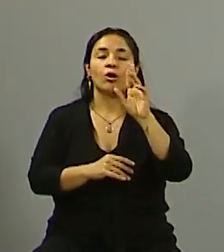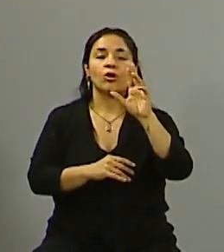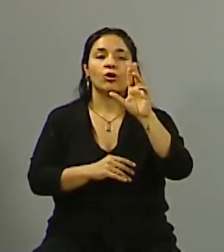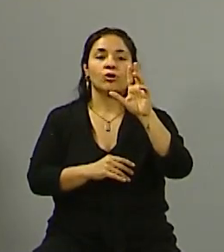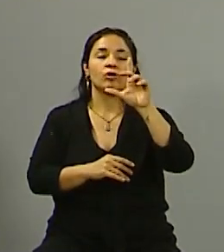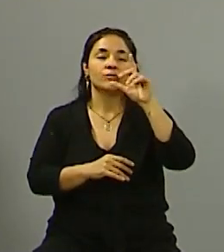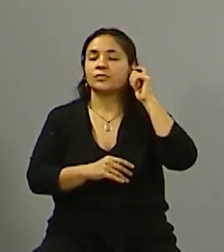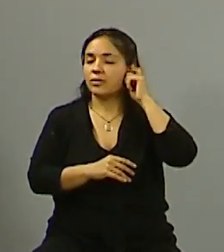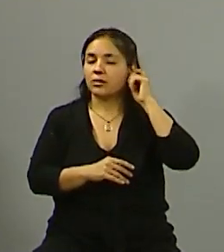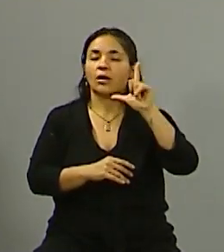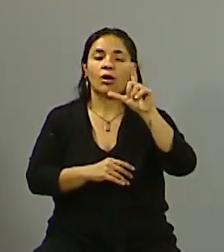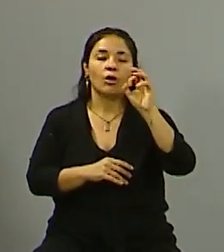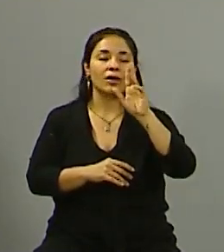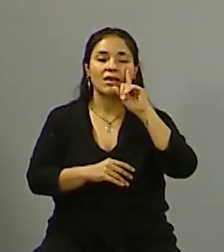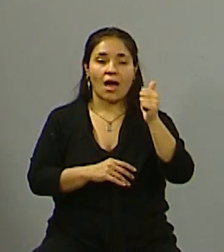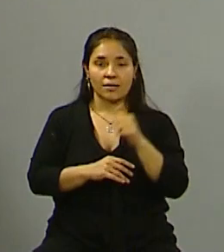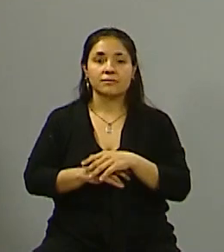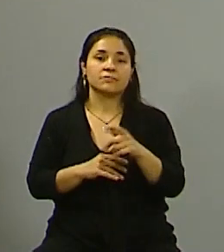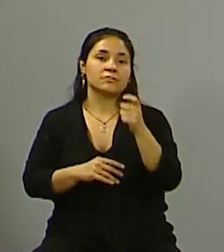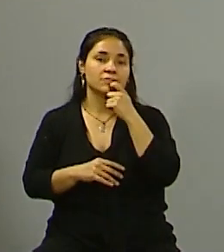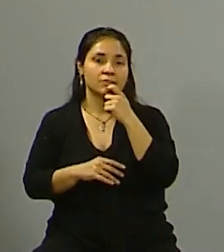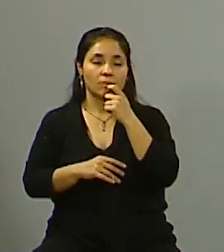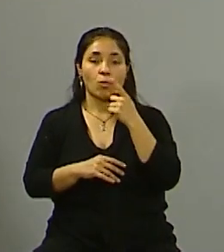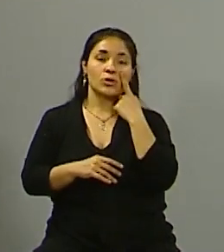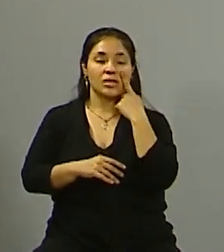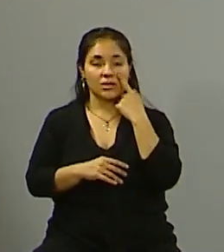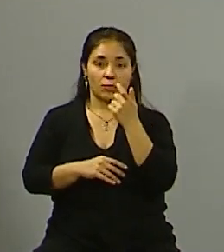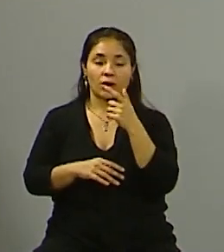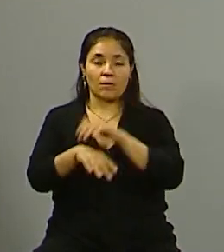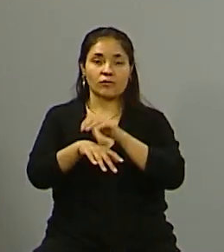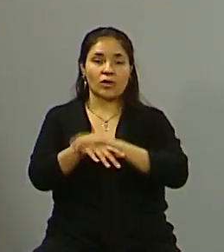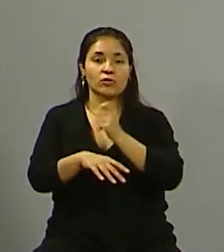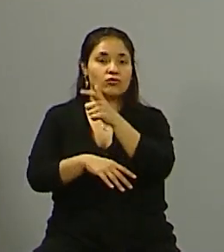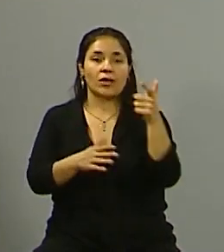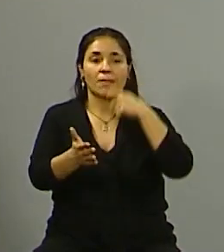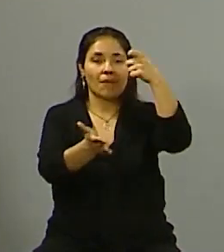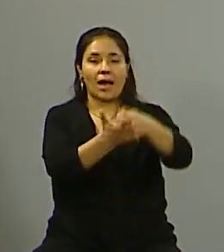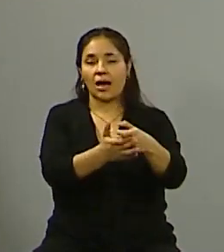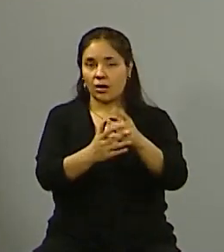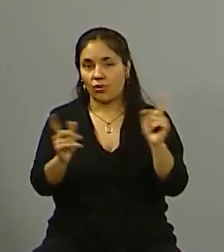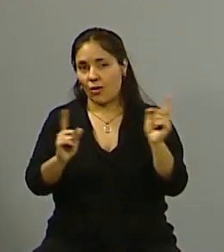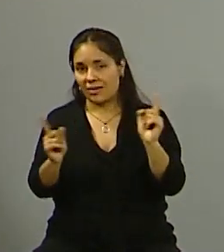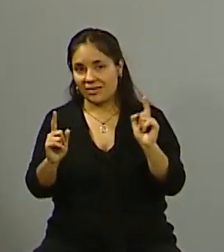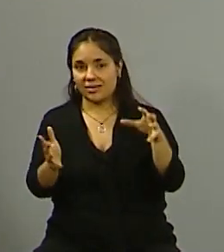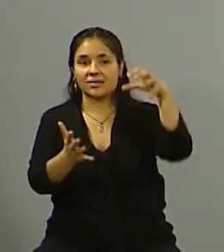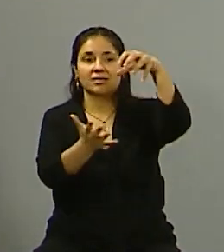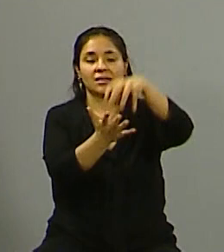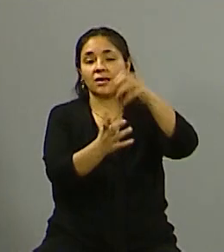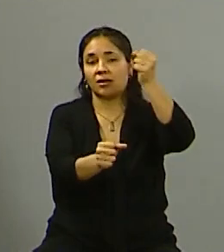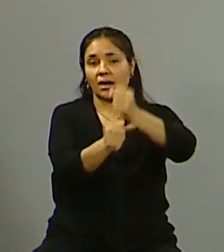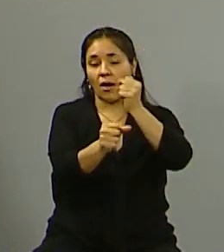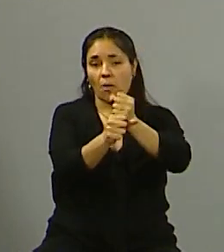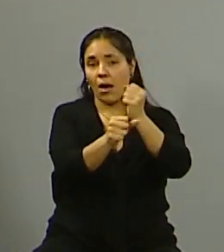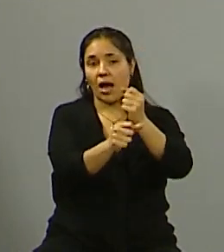Tenemos una cooperativa que no le pagamos el sueldo del municipio, o sea, nos son contratadas, nos son plantas del municipio, es una cooperativa que